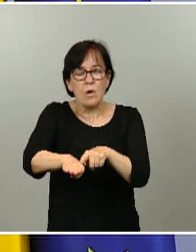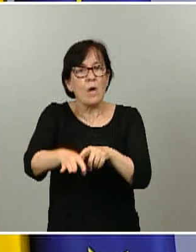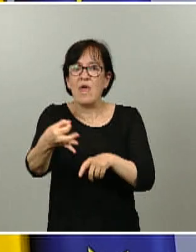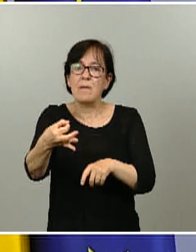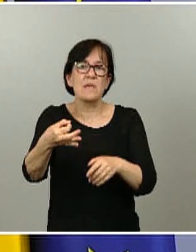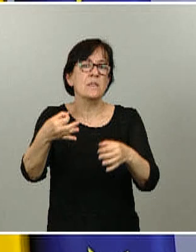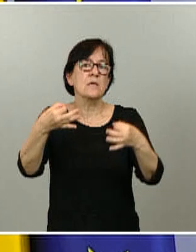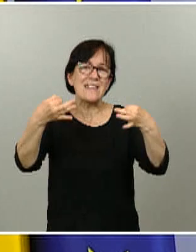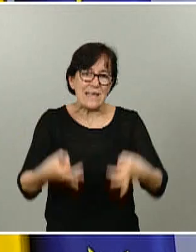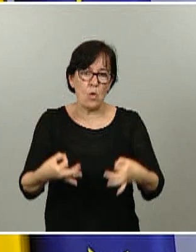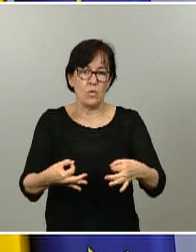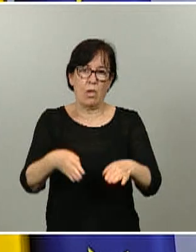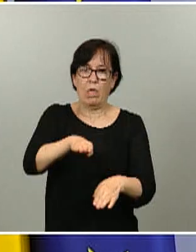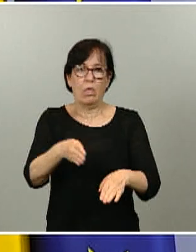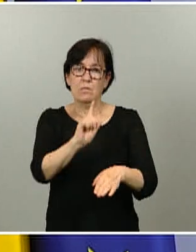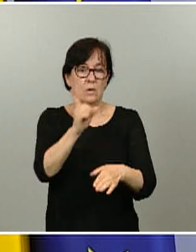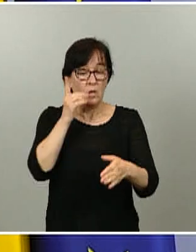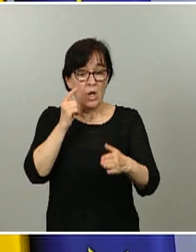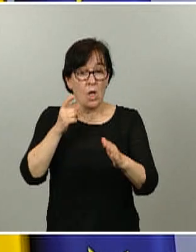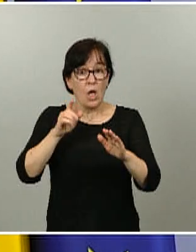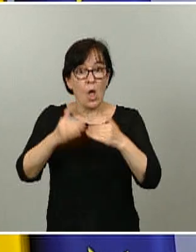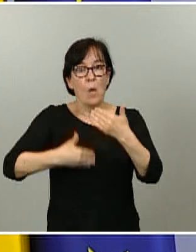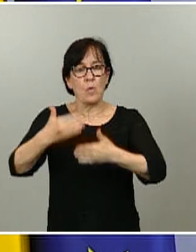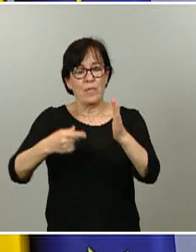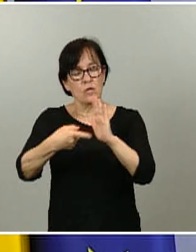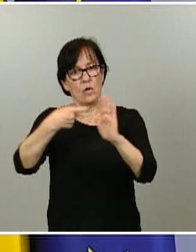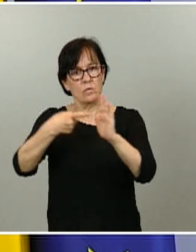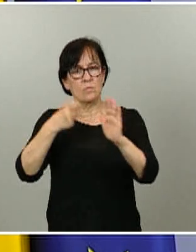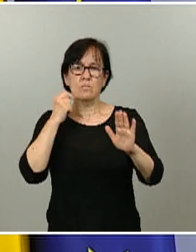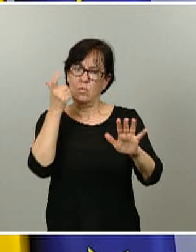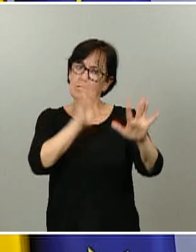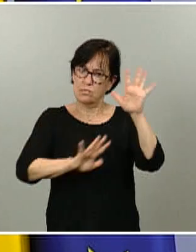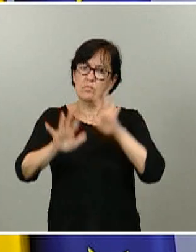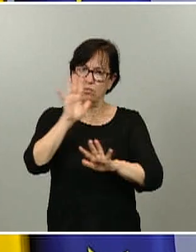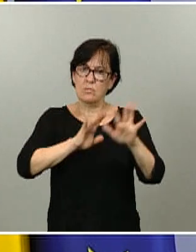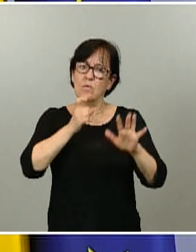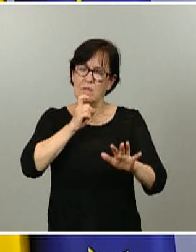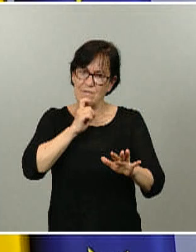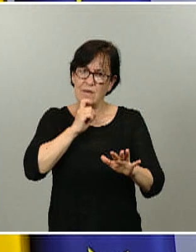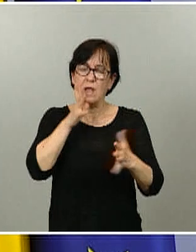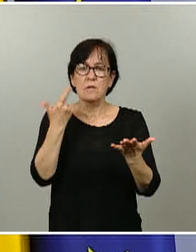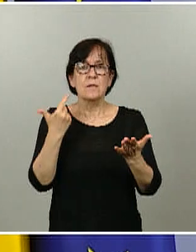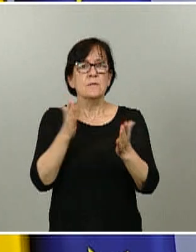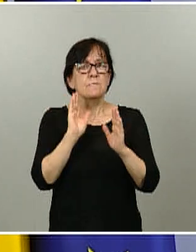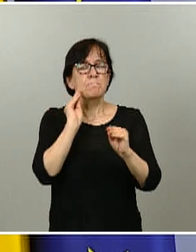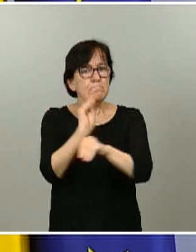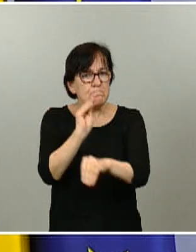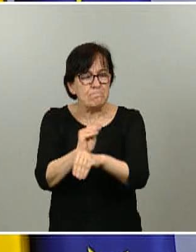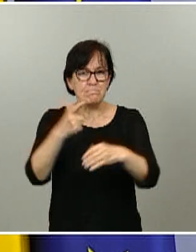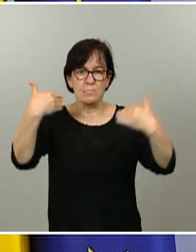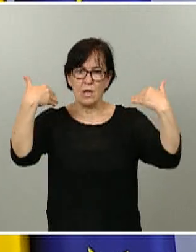el proceso de desescalada es un proceso complejo, es un proceso difícil y, por tanto, apelar a la prudencia, a la responsabilidad individual